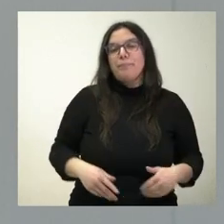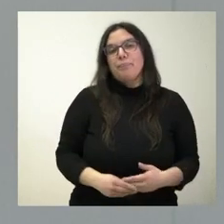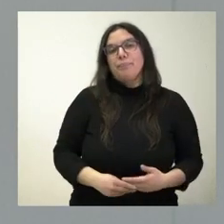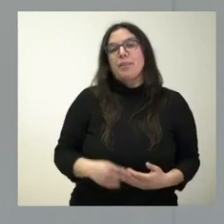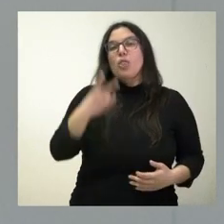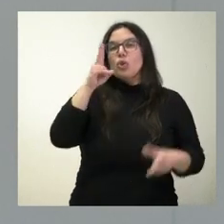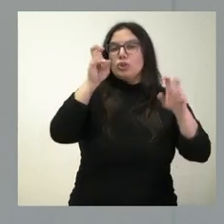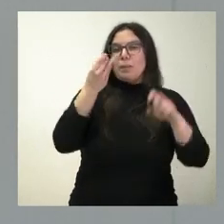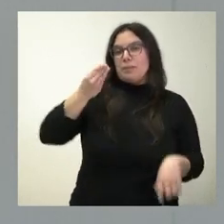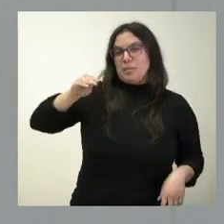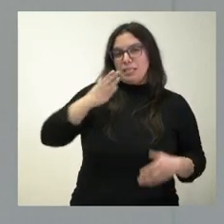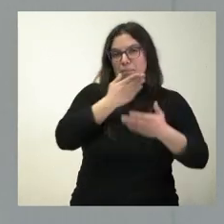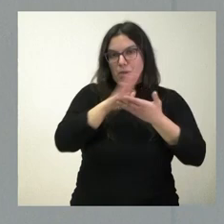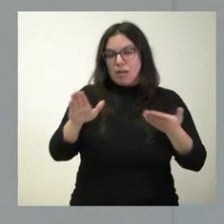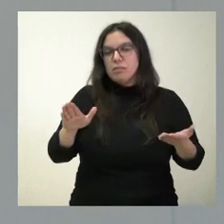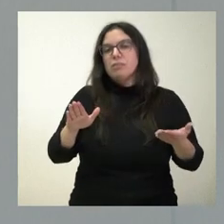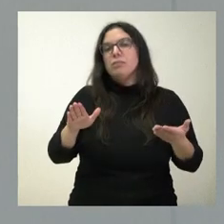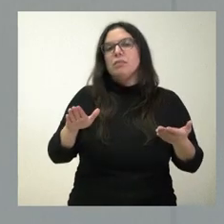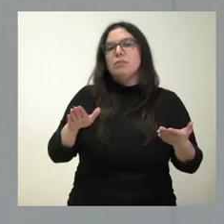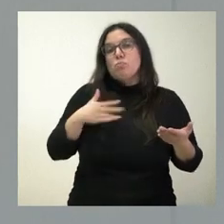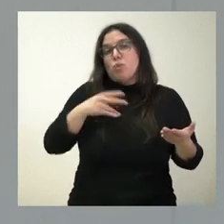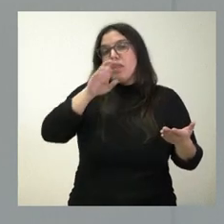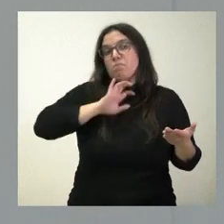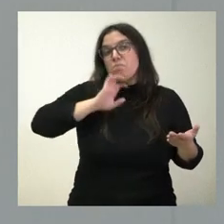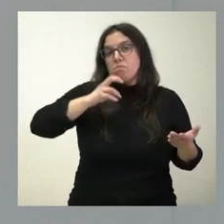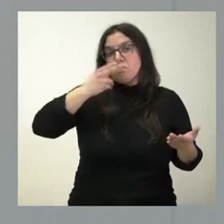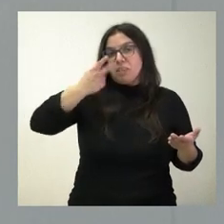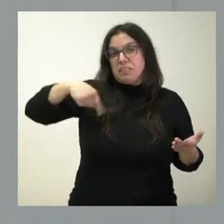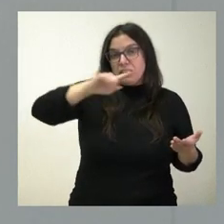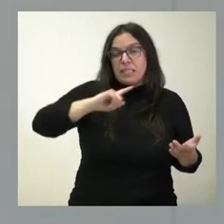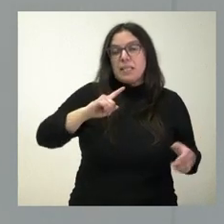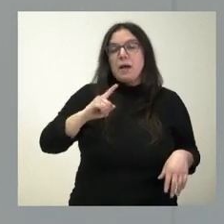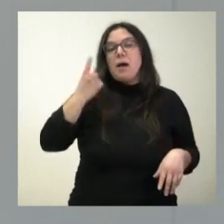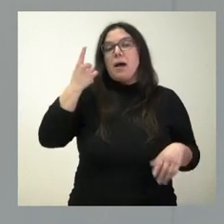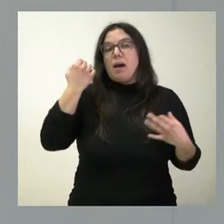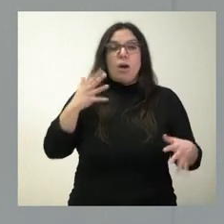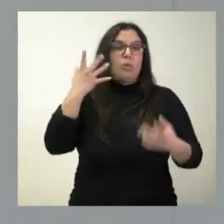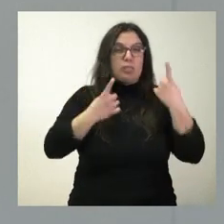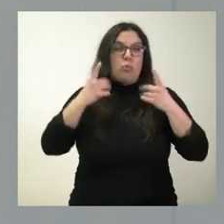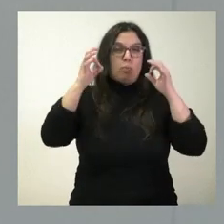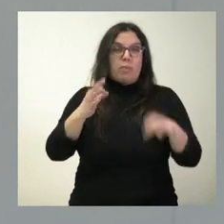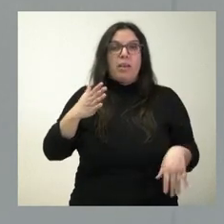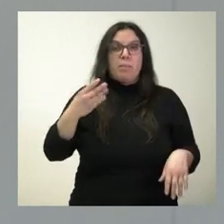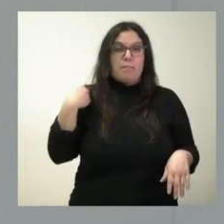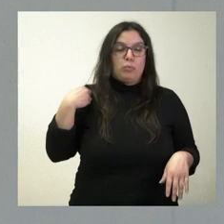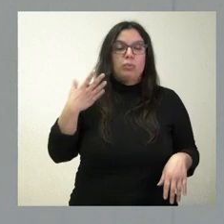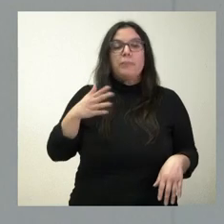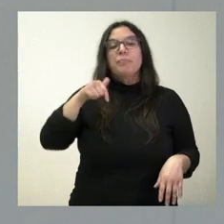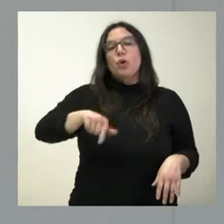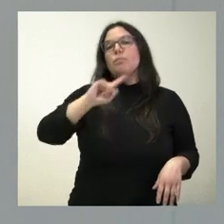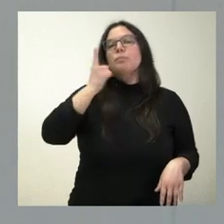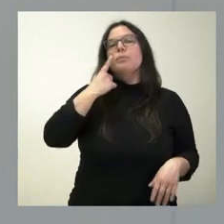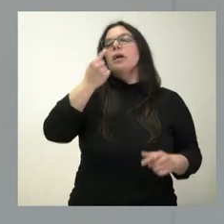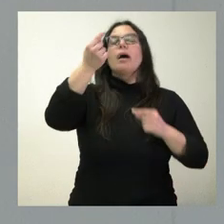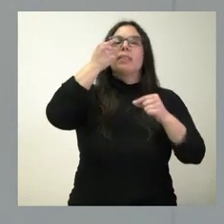asuntos más que puede ser de interés, aunque seguramente alguno de ustedes me podría preguntar por ellos. Hoy hemos conocido los